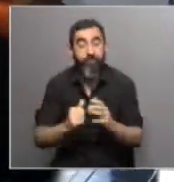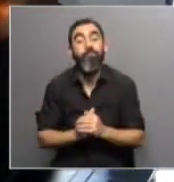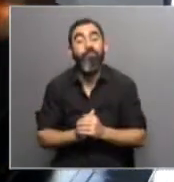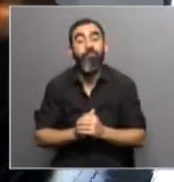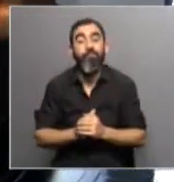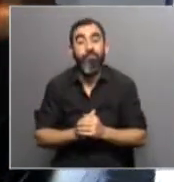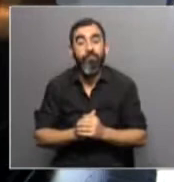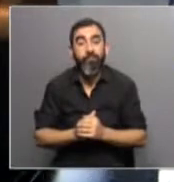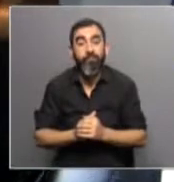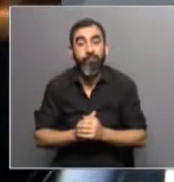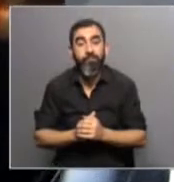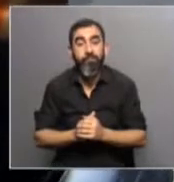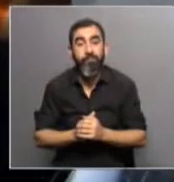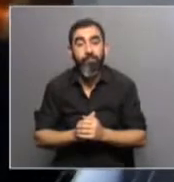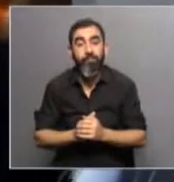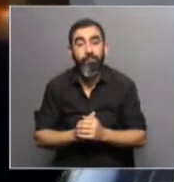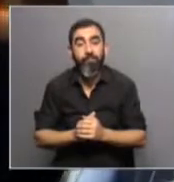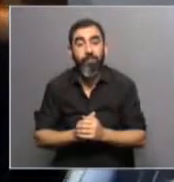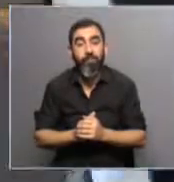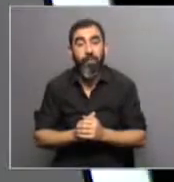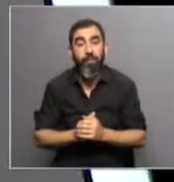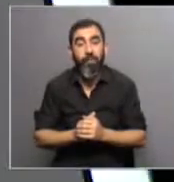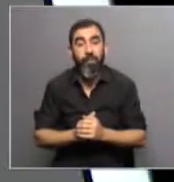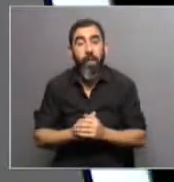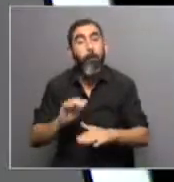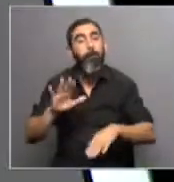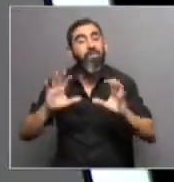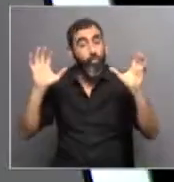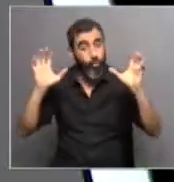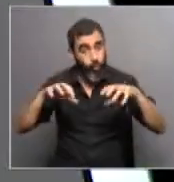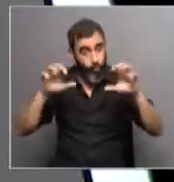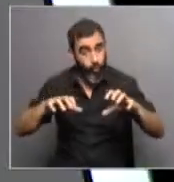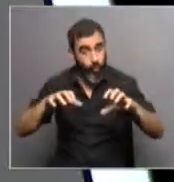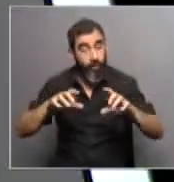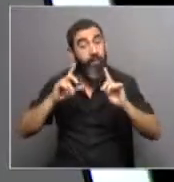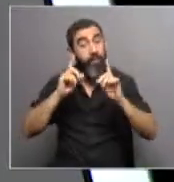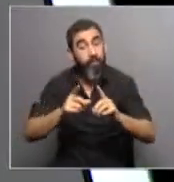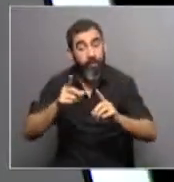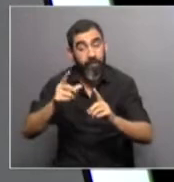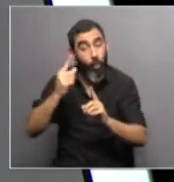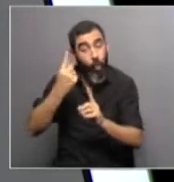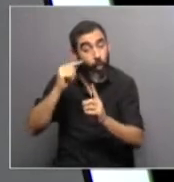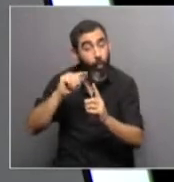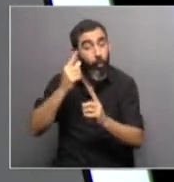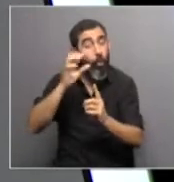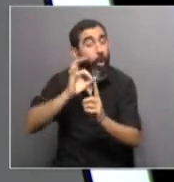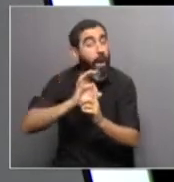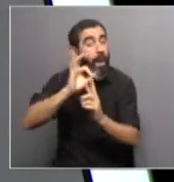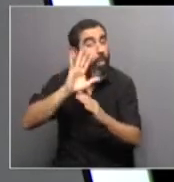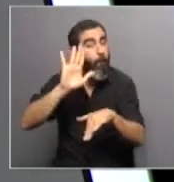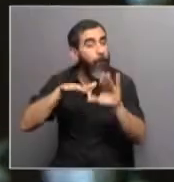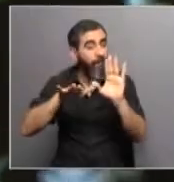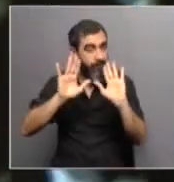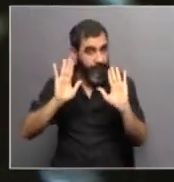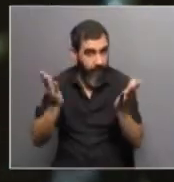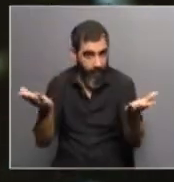manera, que es el fruto de lo que decías del aumento de las mínimas, más lluvias, y con este grado, 1.1 grado de aumento que es